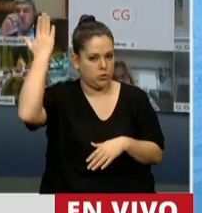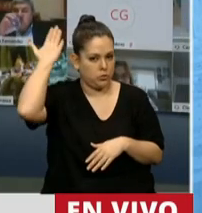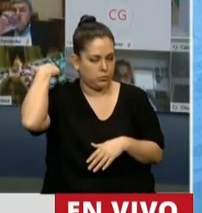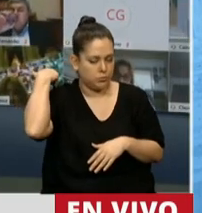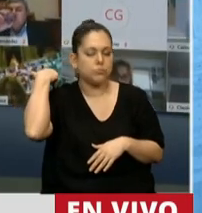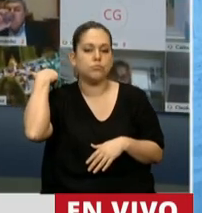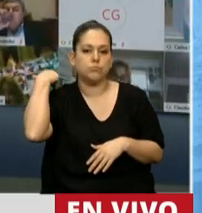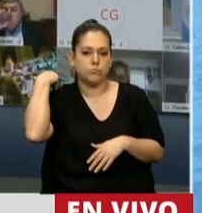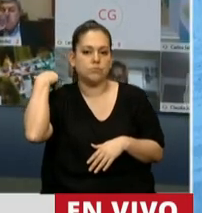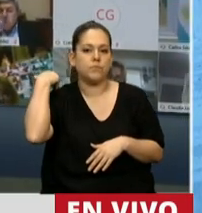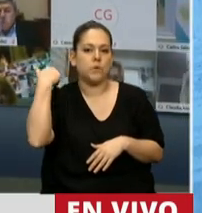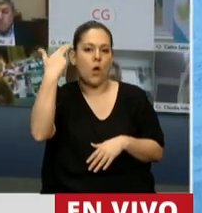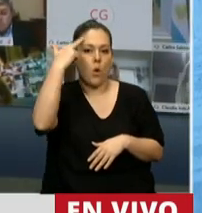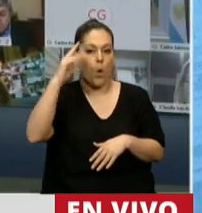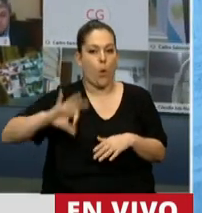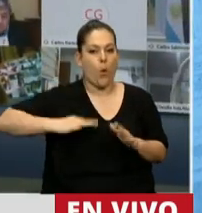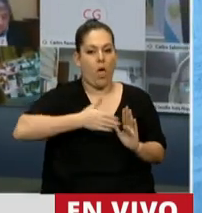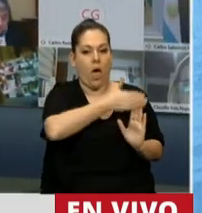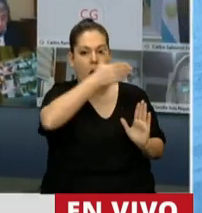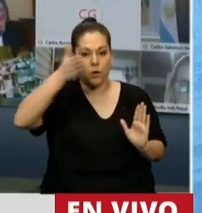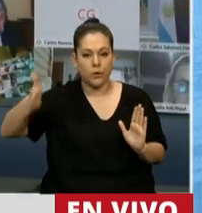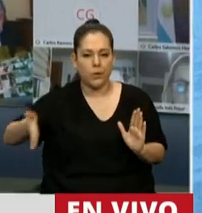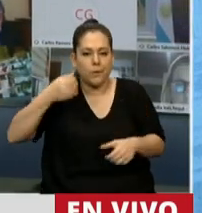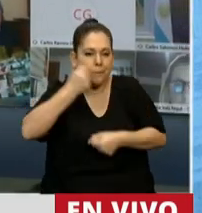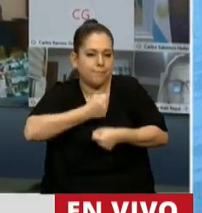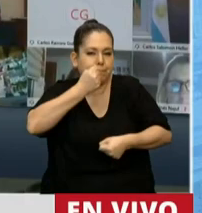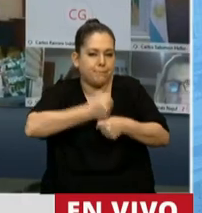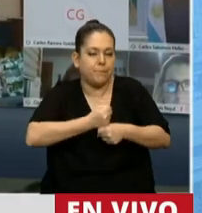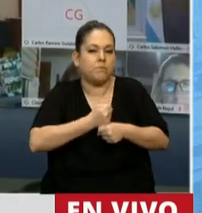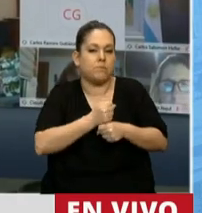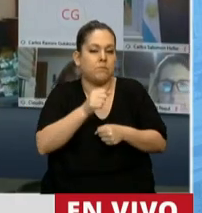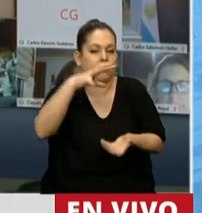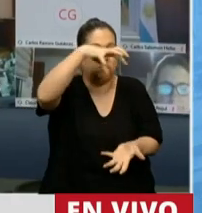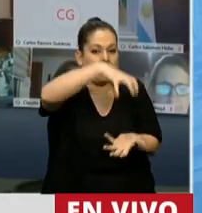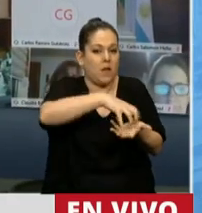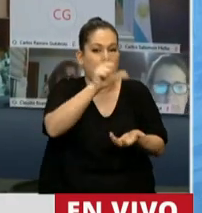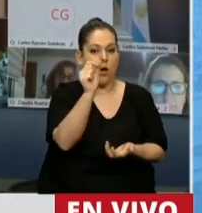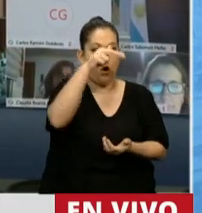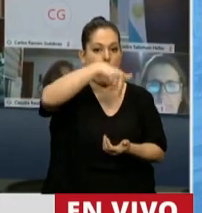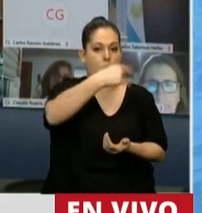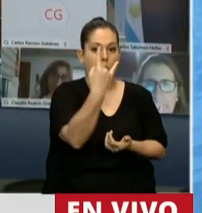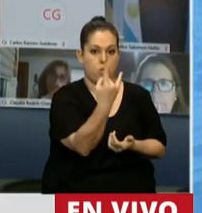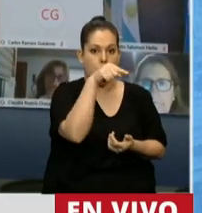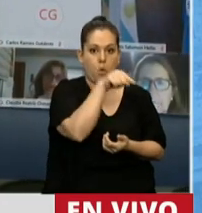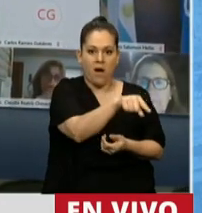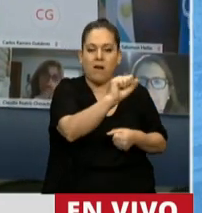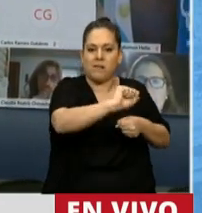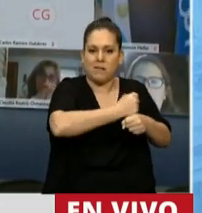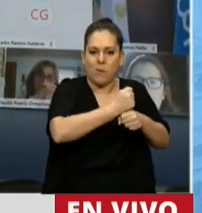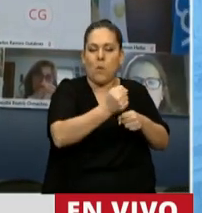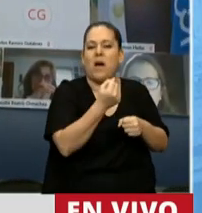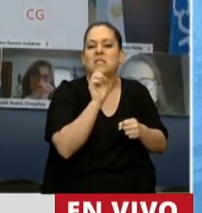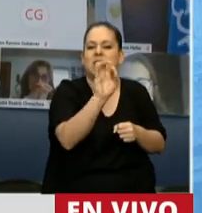después de nueve años de intensos trabajos, en Naciones Unidas se aprueba lo que en el derecho del mar